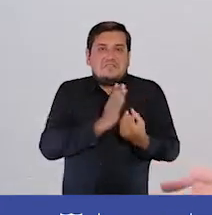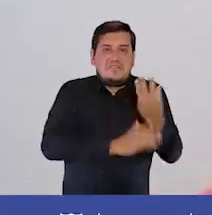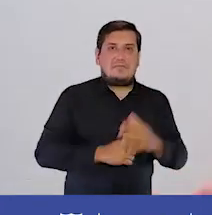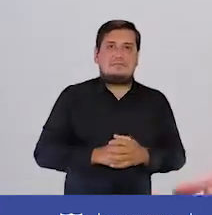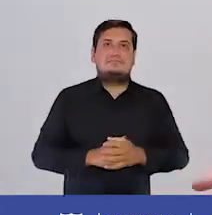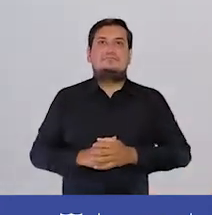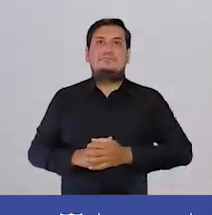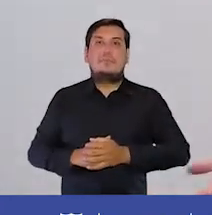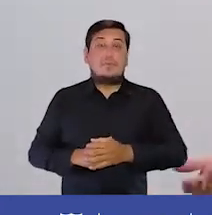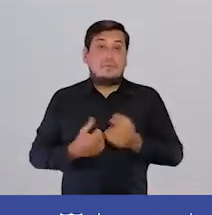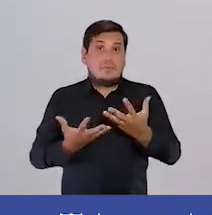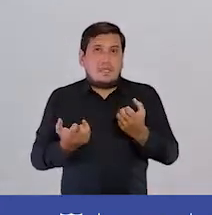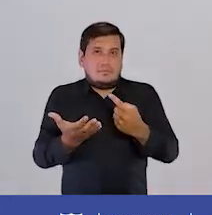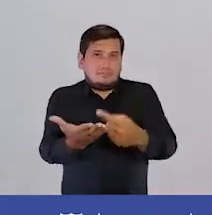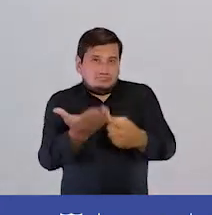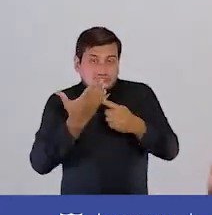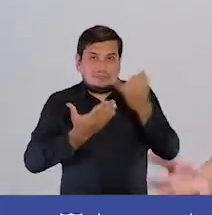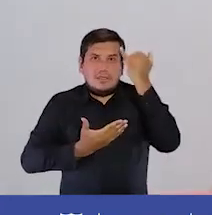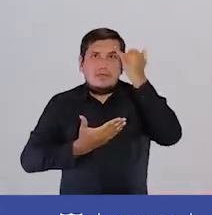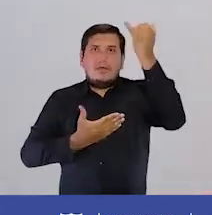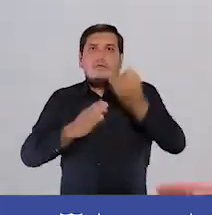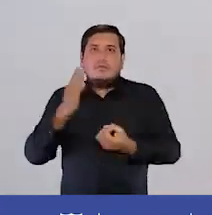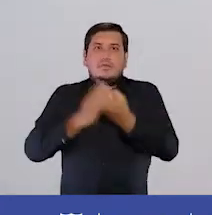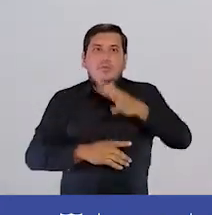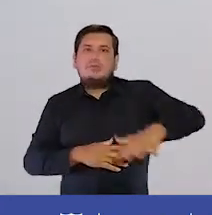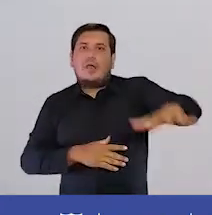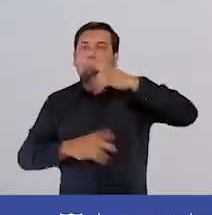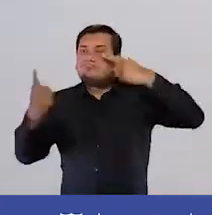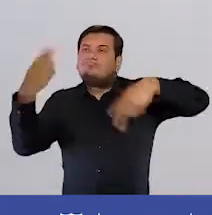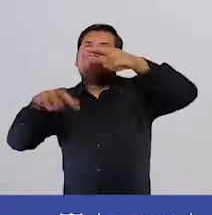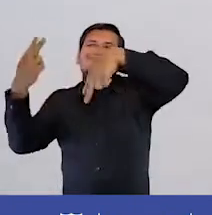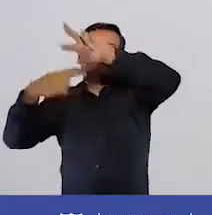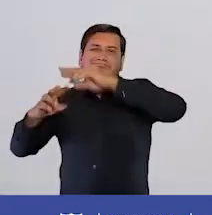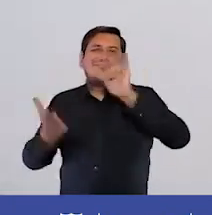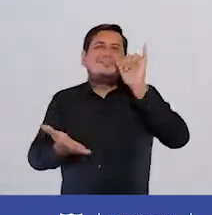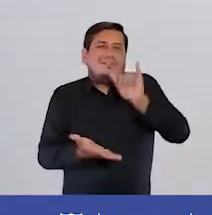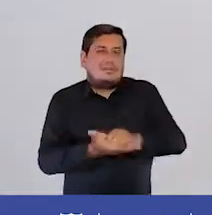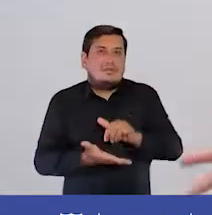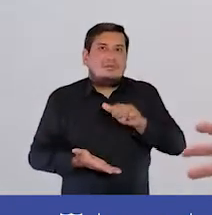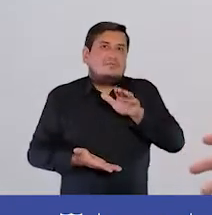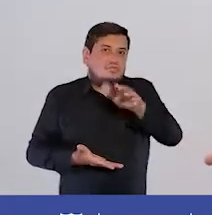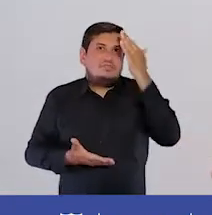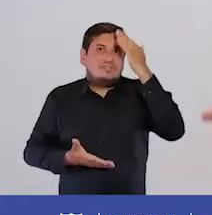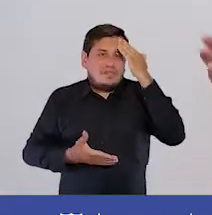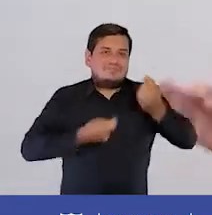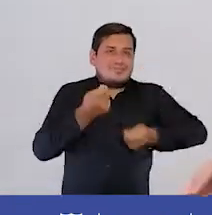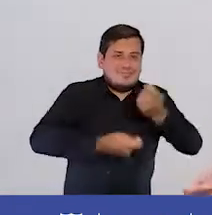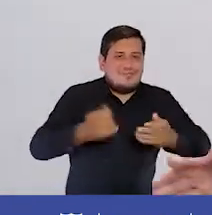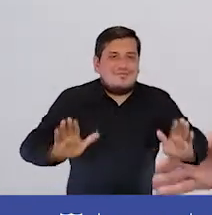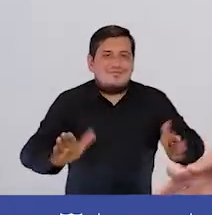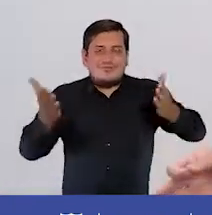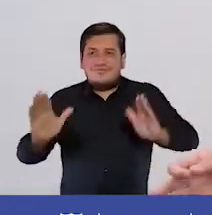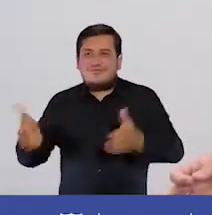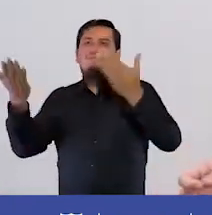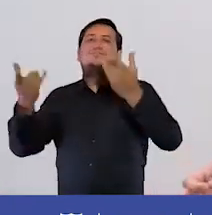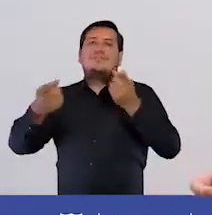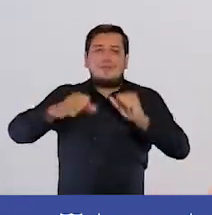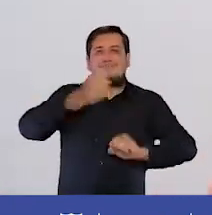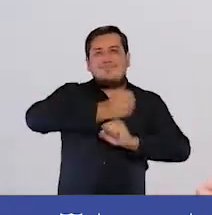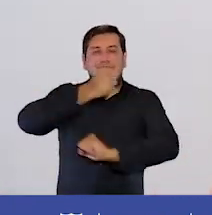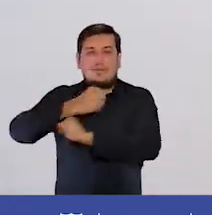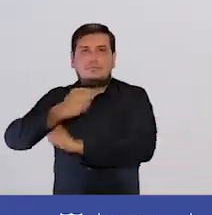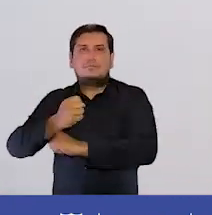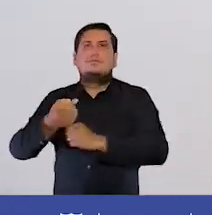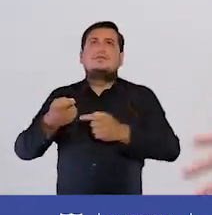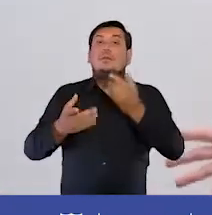ello que queremos conocer tu mejor idea, una idea que no solamente ayuda al sector turístico caracterizado por ser generador de progreso y